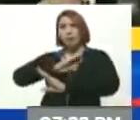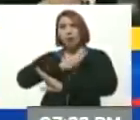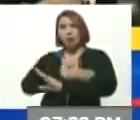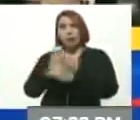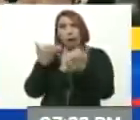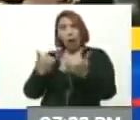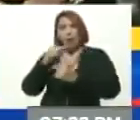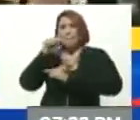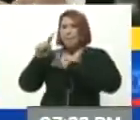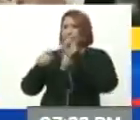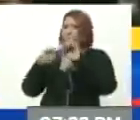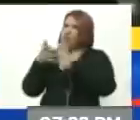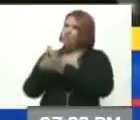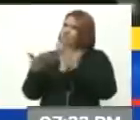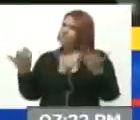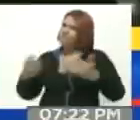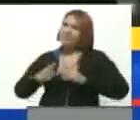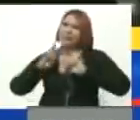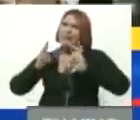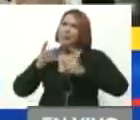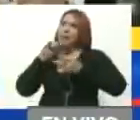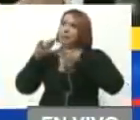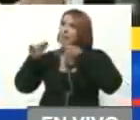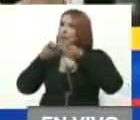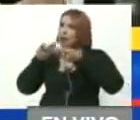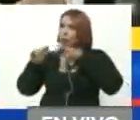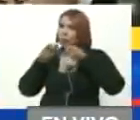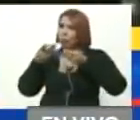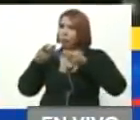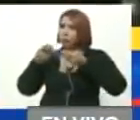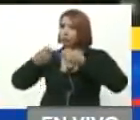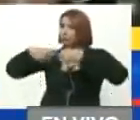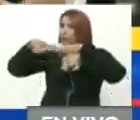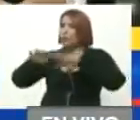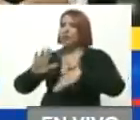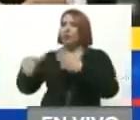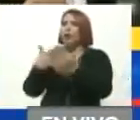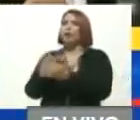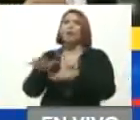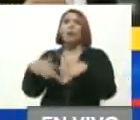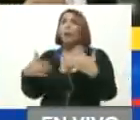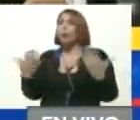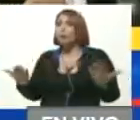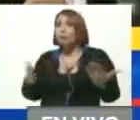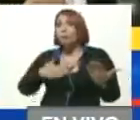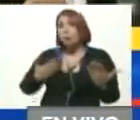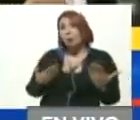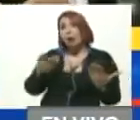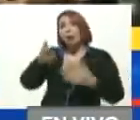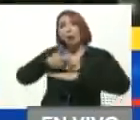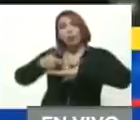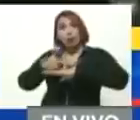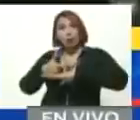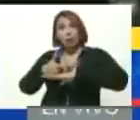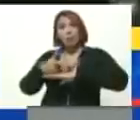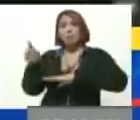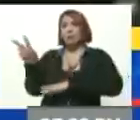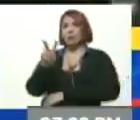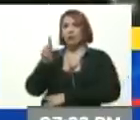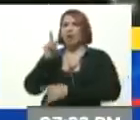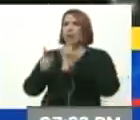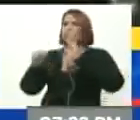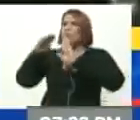queda en el aire es el tema del diálogo. ¿Suspendido hasta cuándo? ¿Pondrá el gobierno venezolano alguna clase de